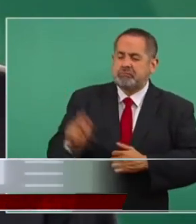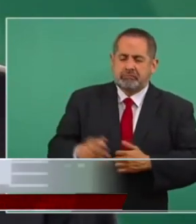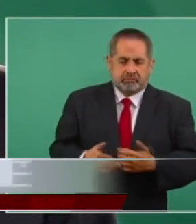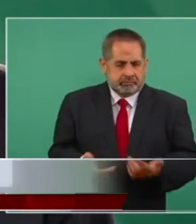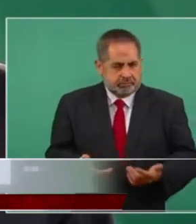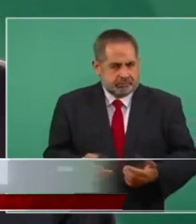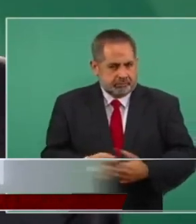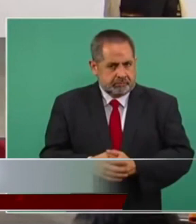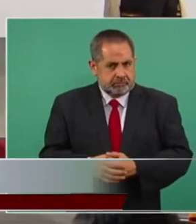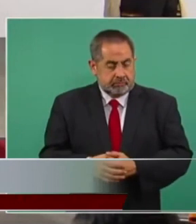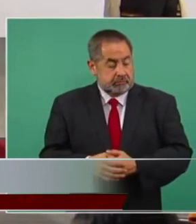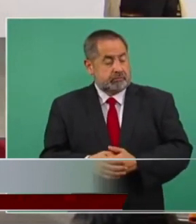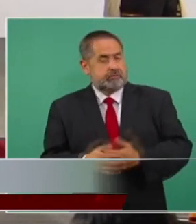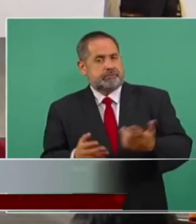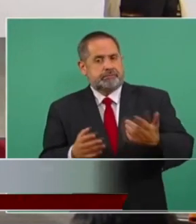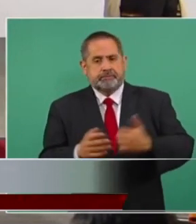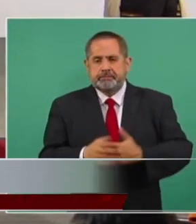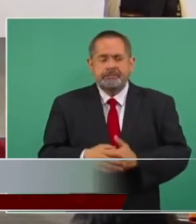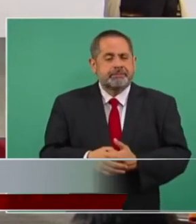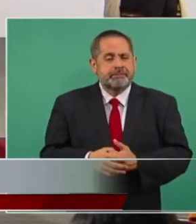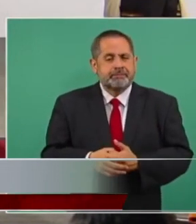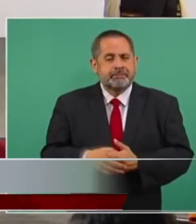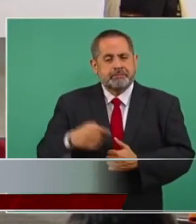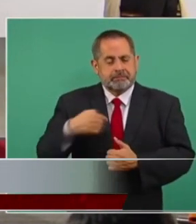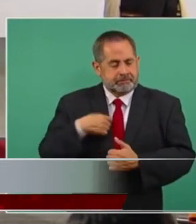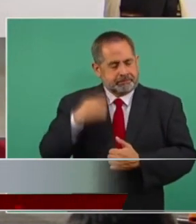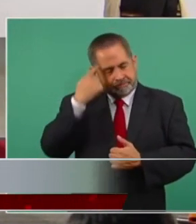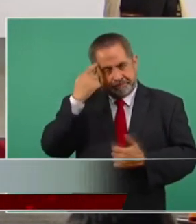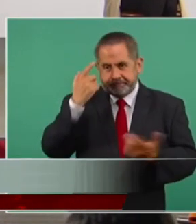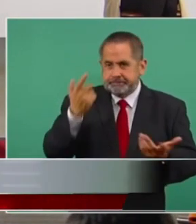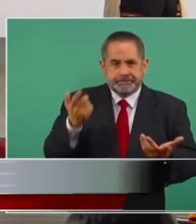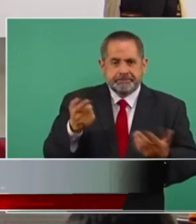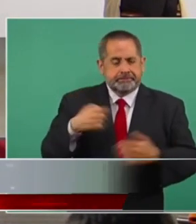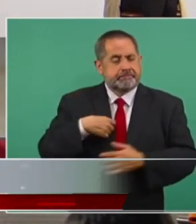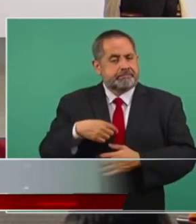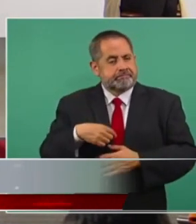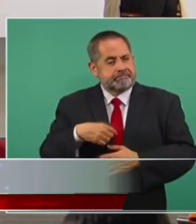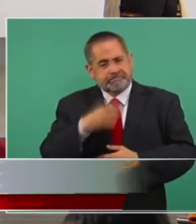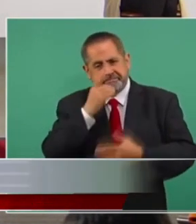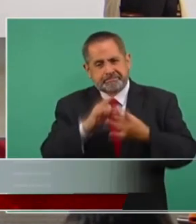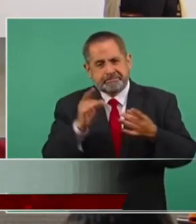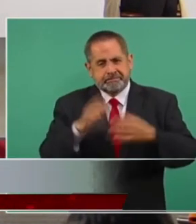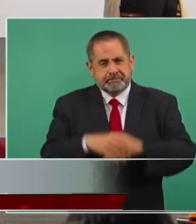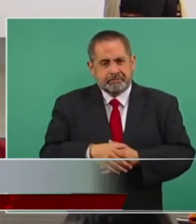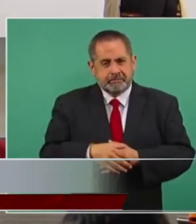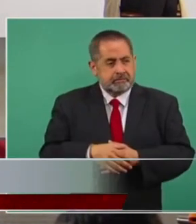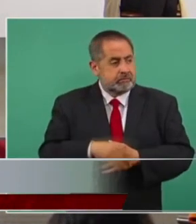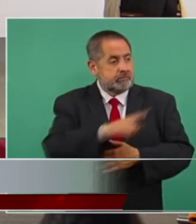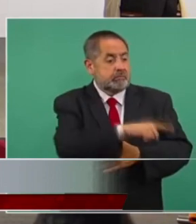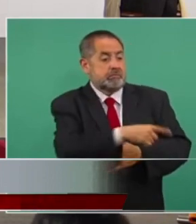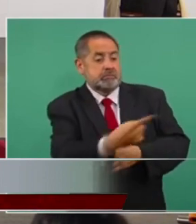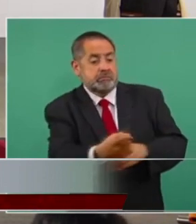por eso hasta puedo decir que es mejor el hijo